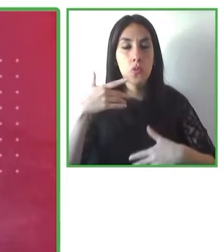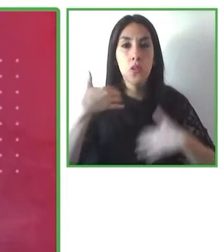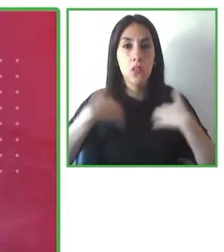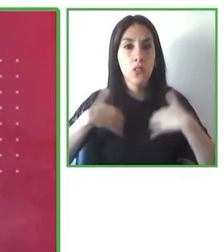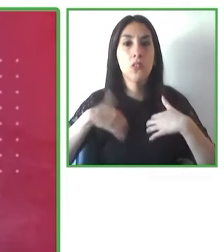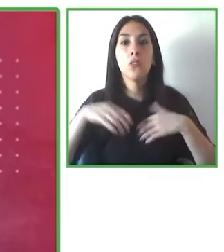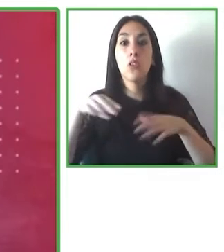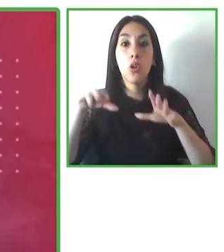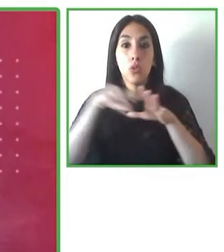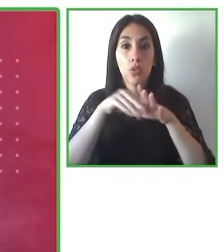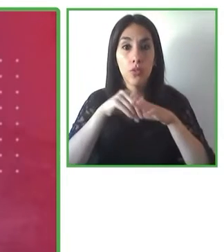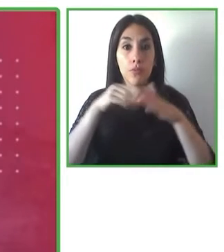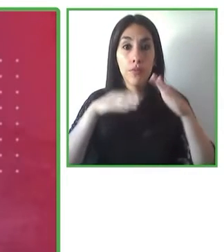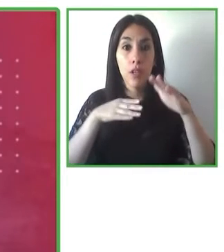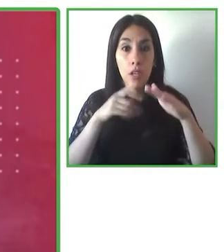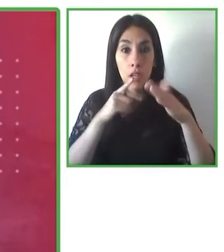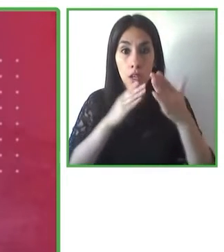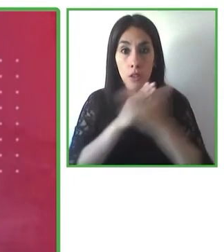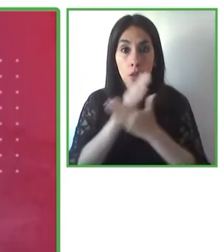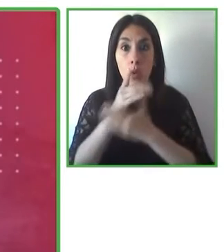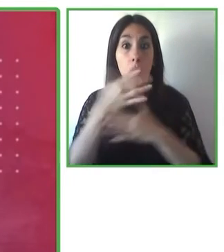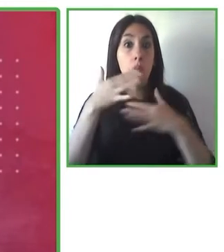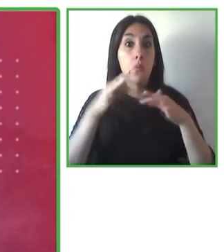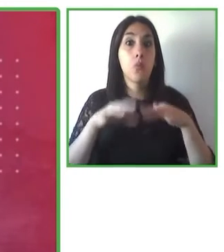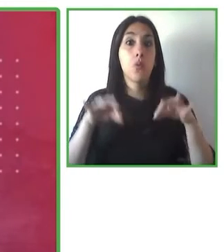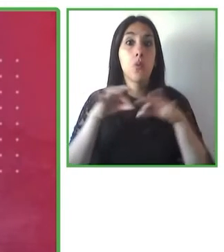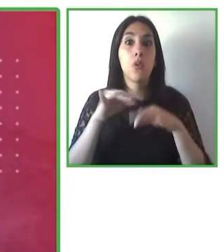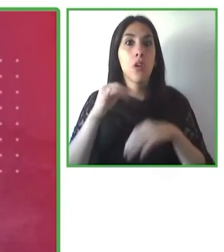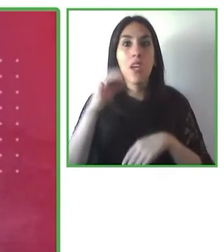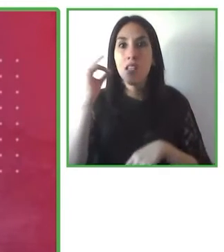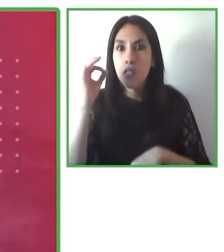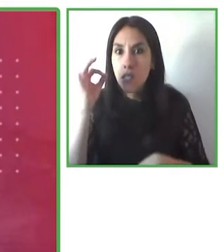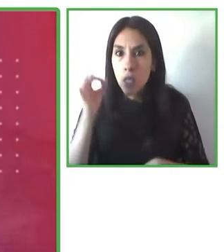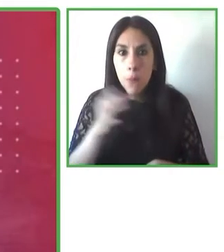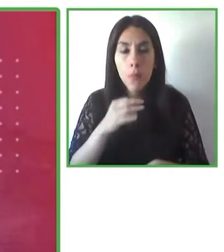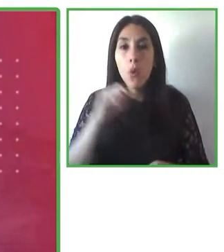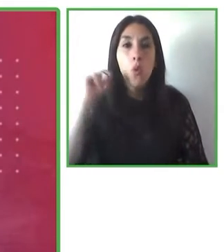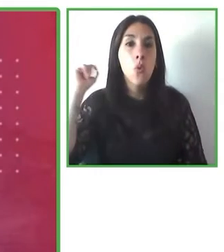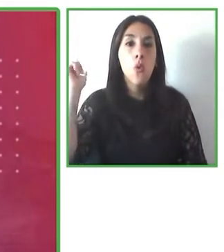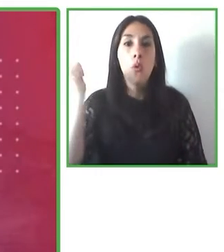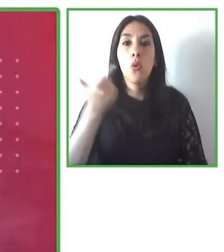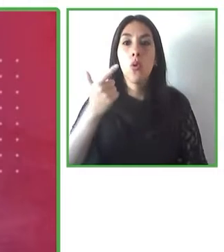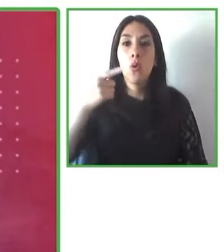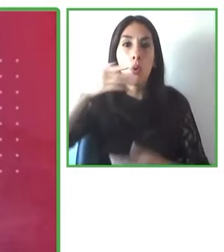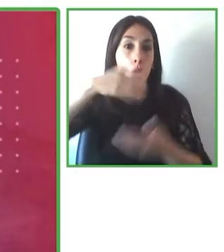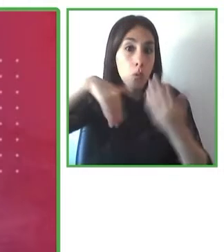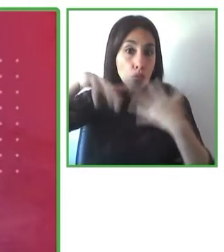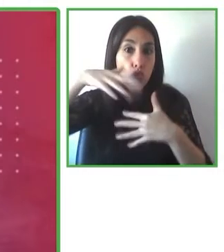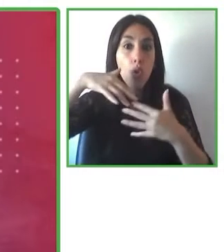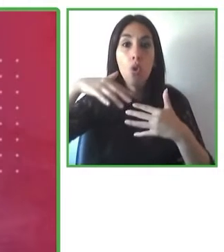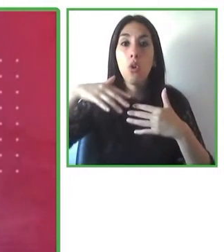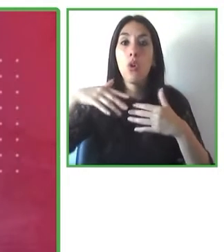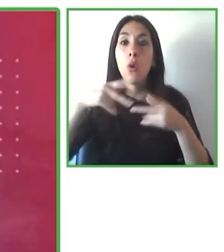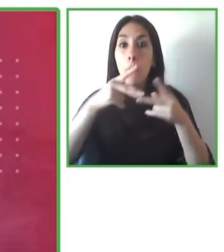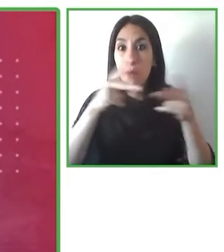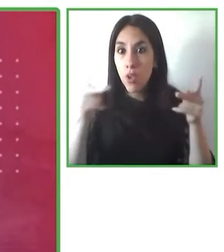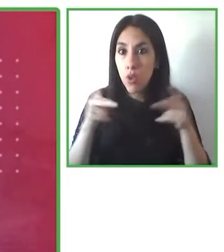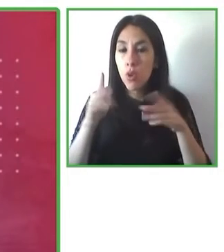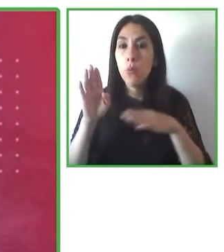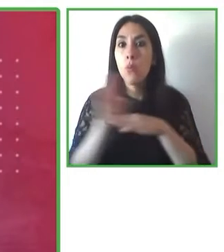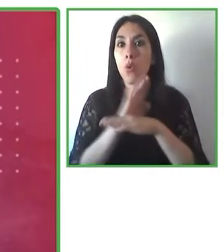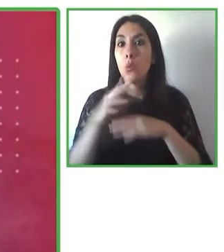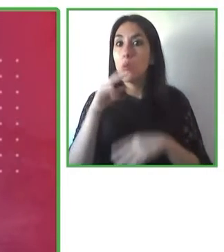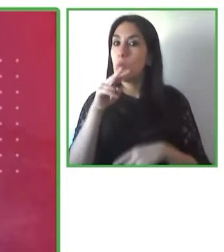en todos los espacios y en las empresas. Así que fantástica tu presentación. Vamos a presentar ahora al nuevo, al